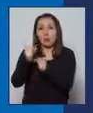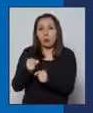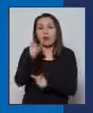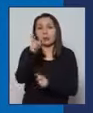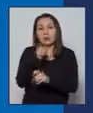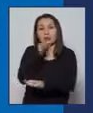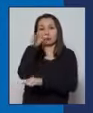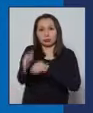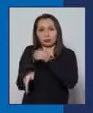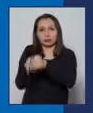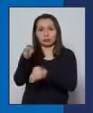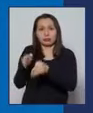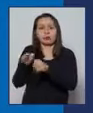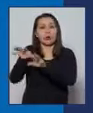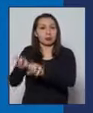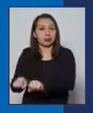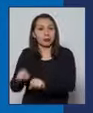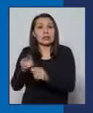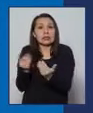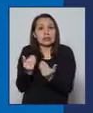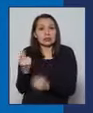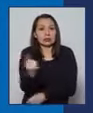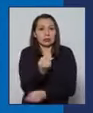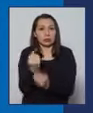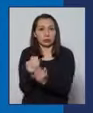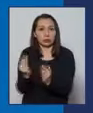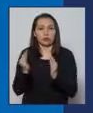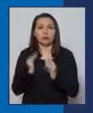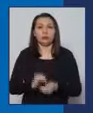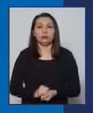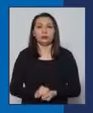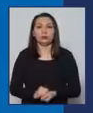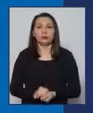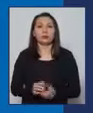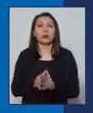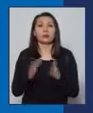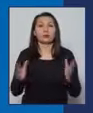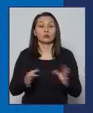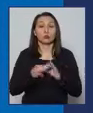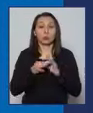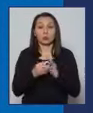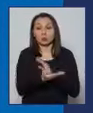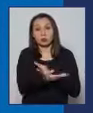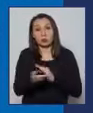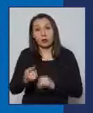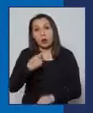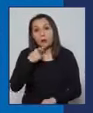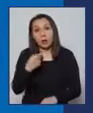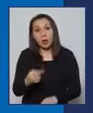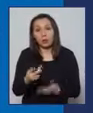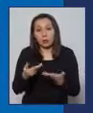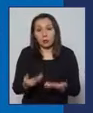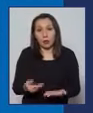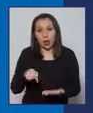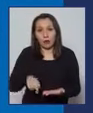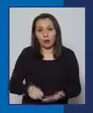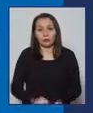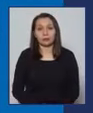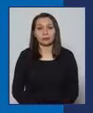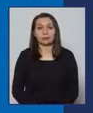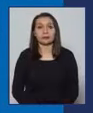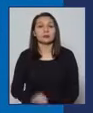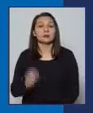para las personas que requieren un aislamiento. Muchas gracias. Doy paso a las preguntas en el día de hoy.